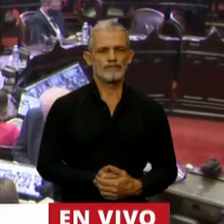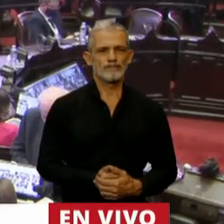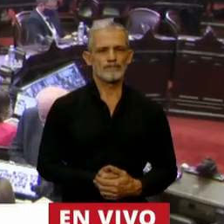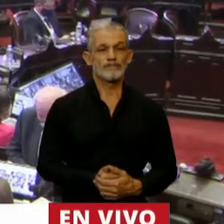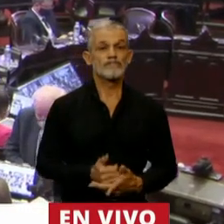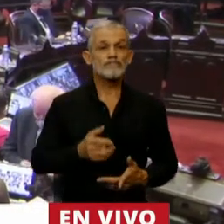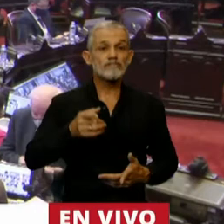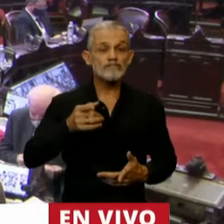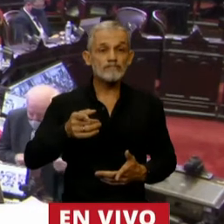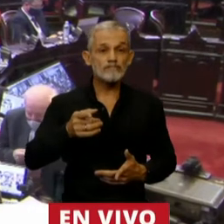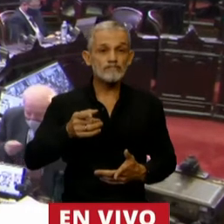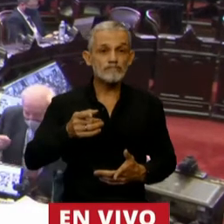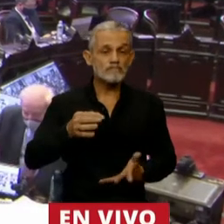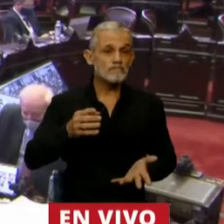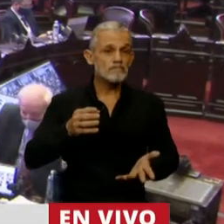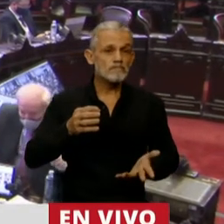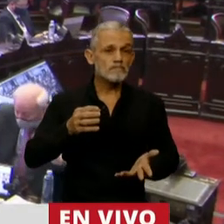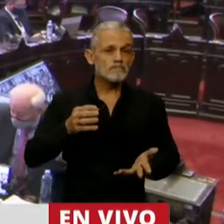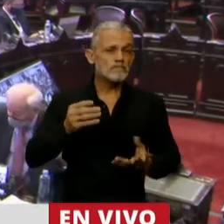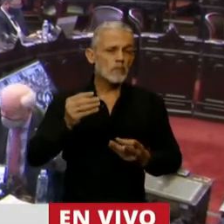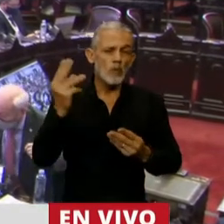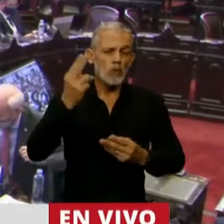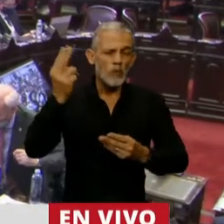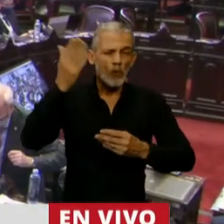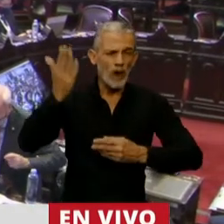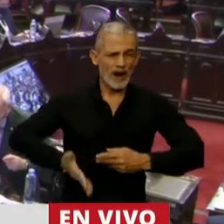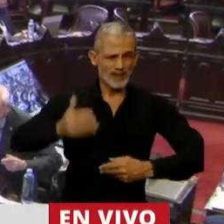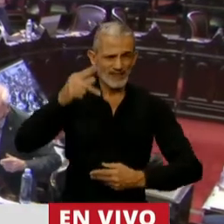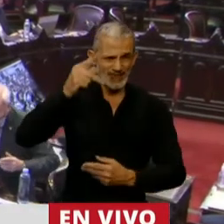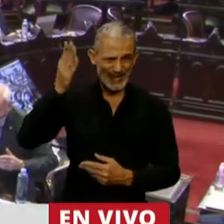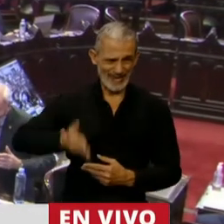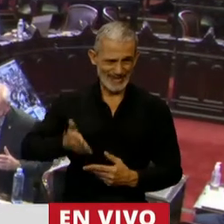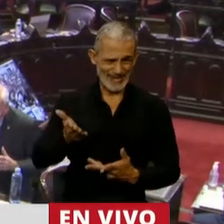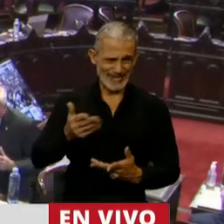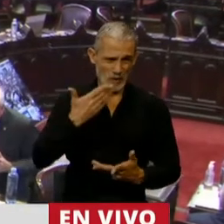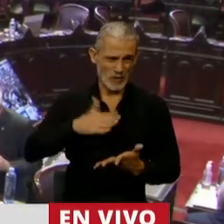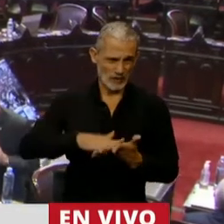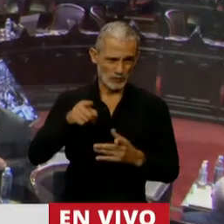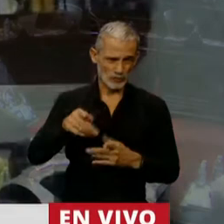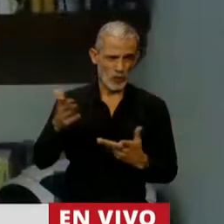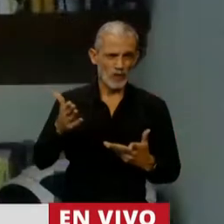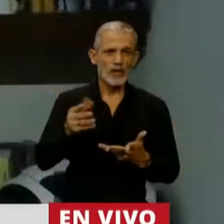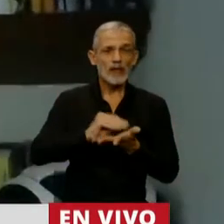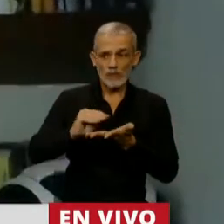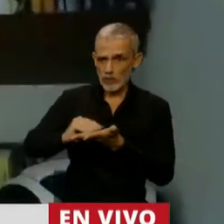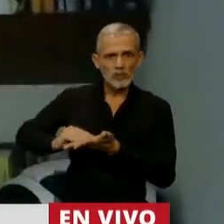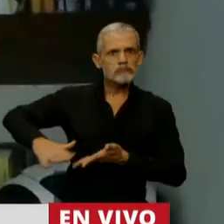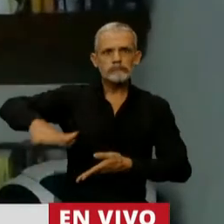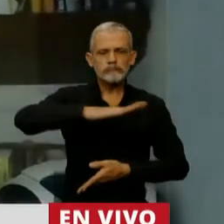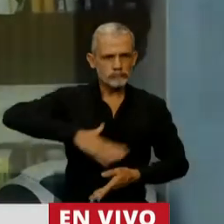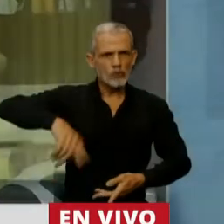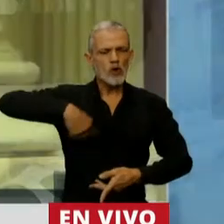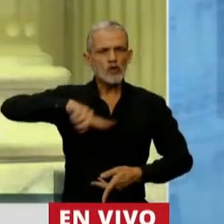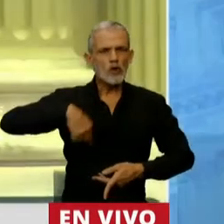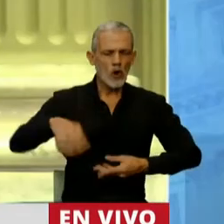...de la partida de Néstor Kirchner, y como dijo una diputada, muchos de los que estamos acá somos diputados,